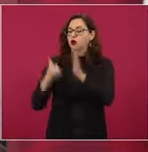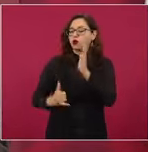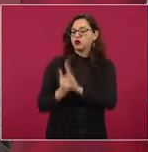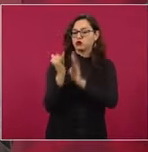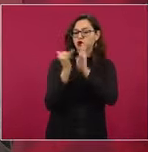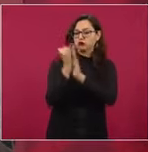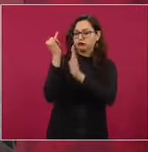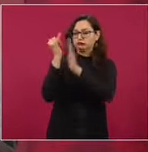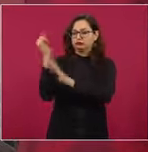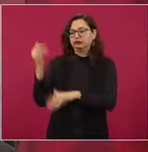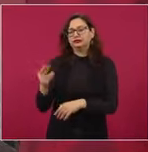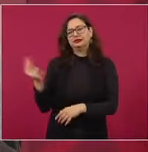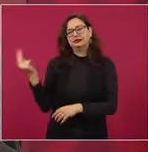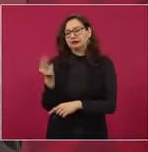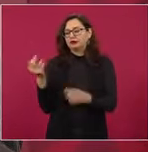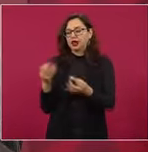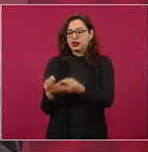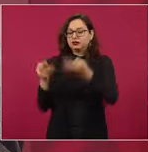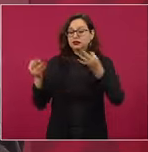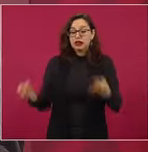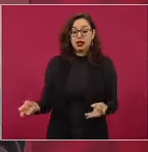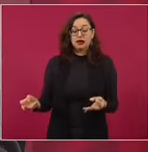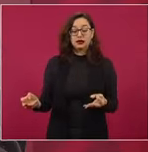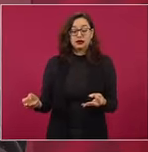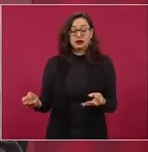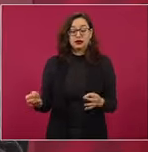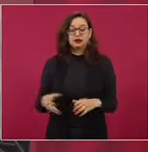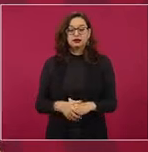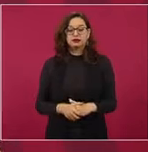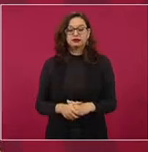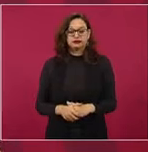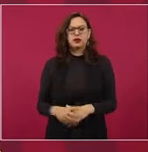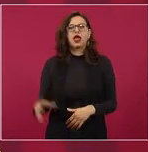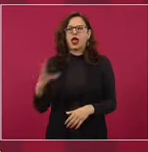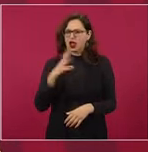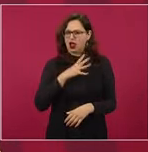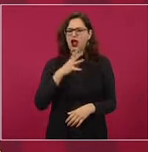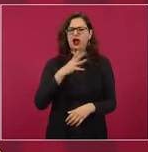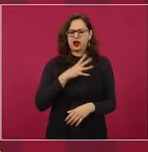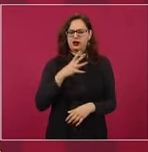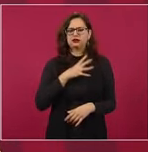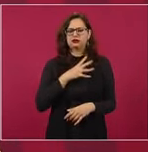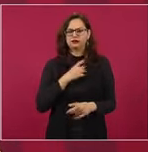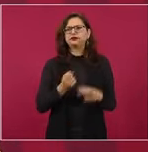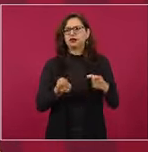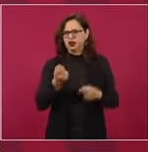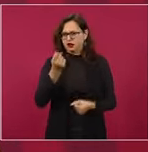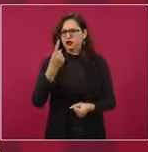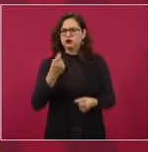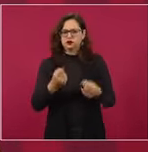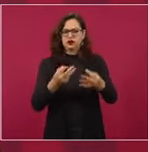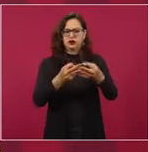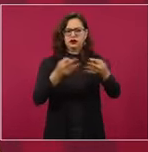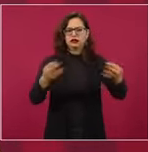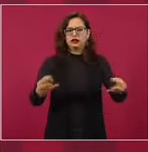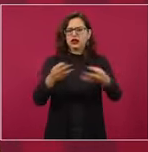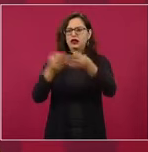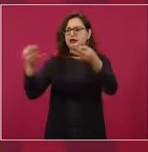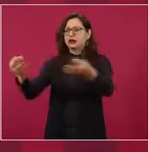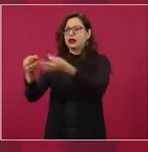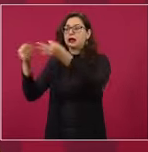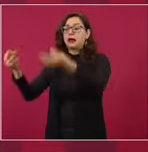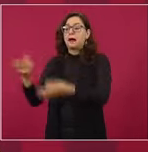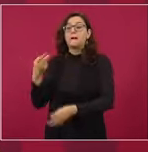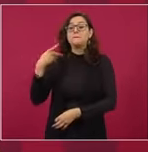pero no es fácil porque hay muchos cenotes.